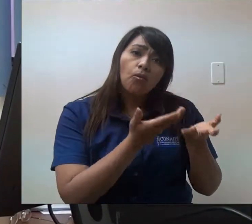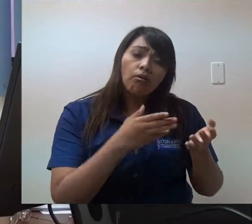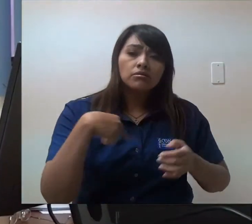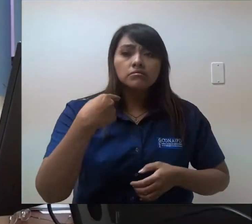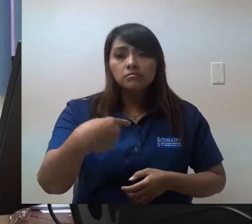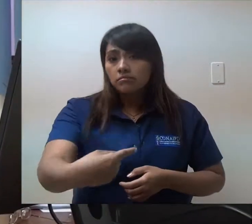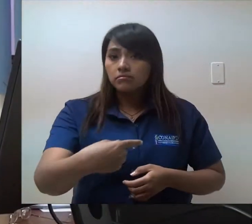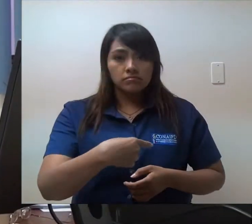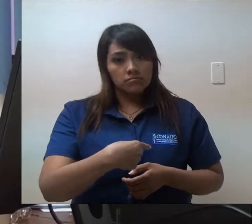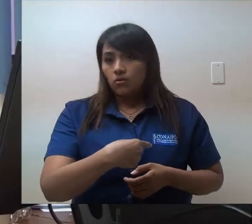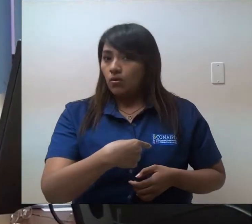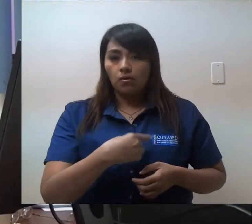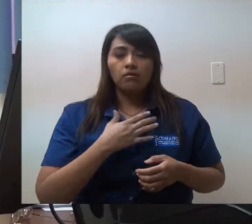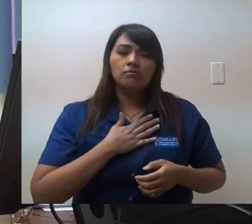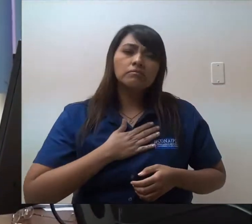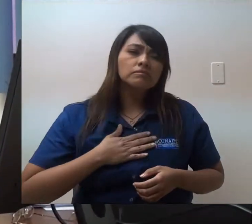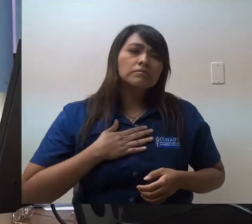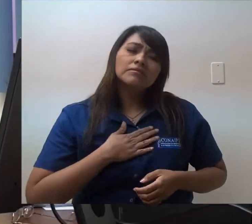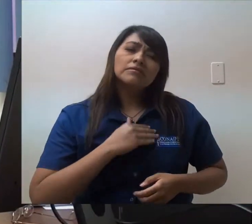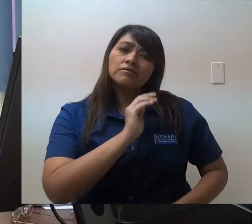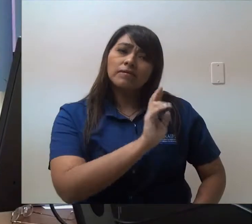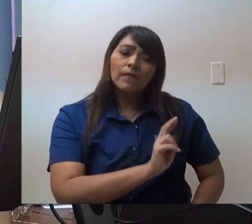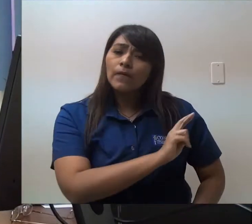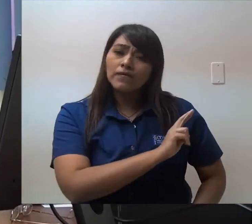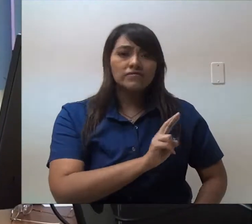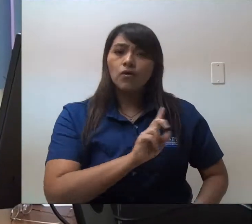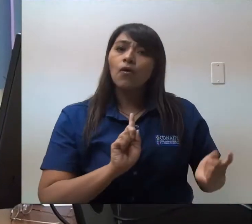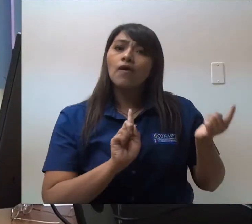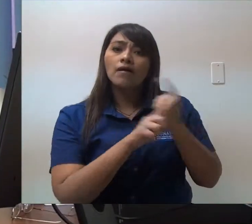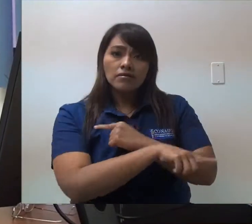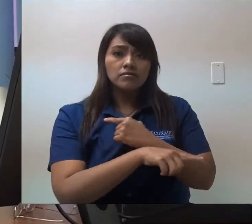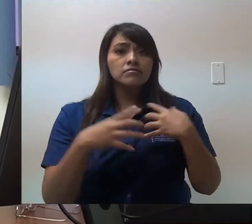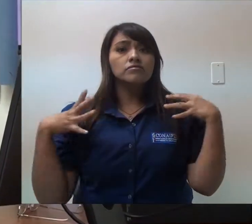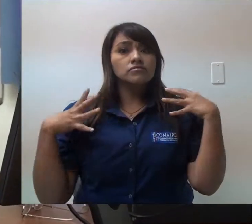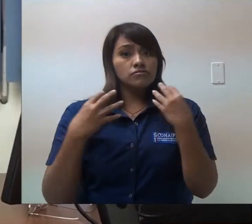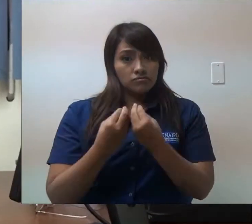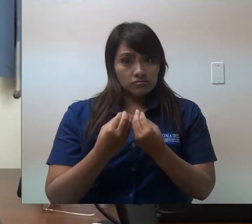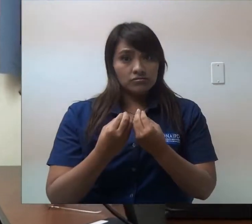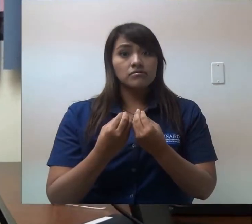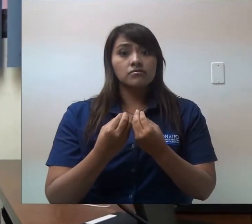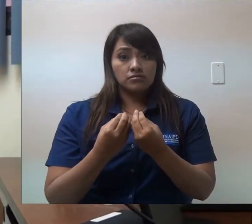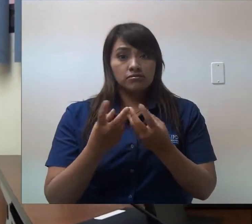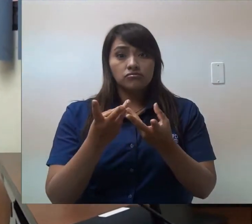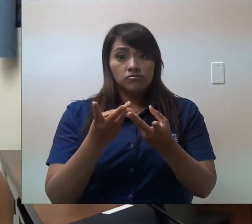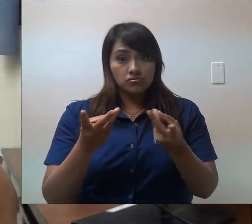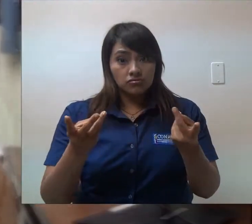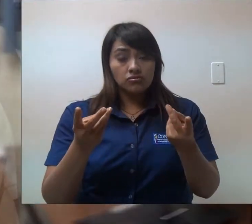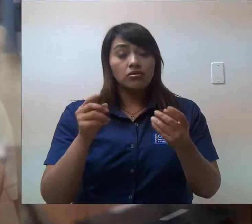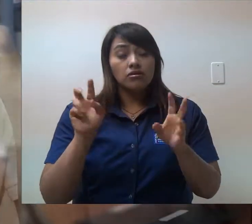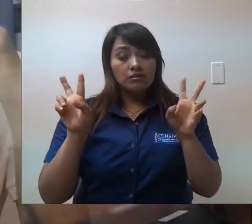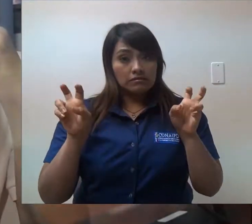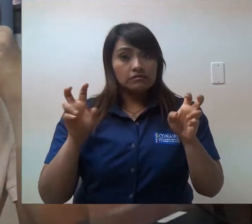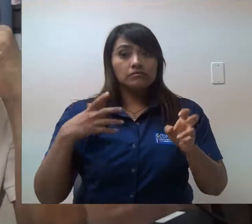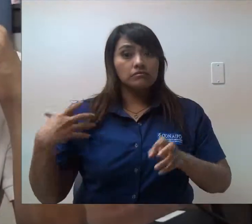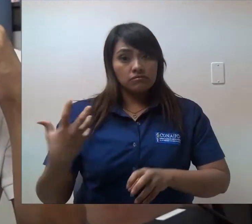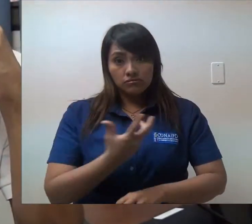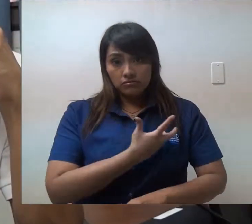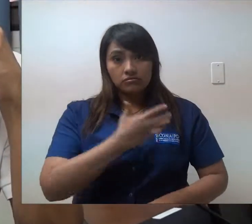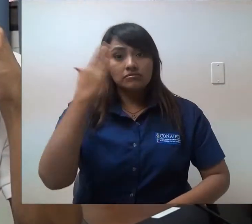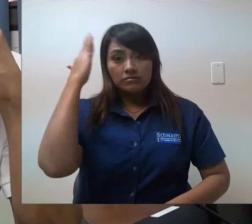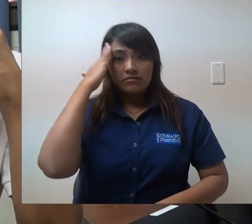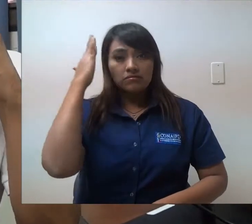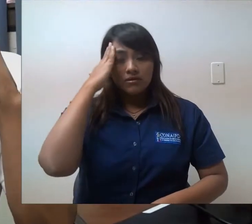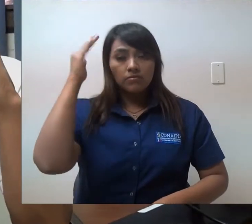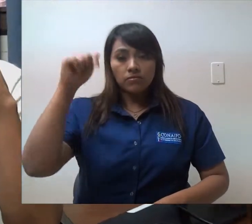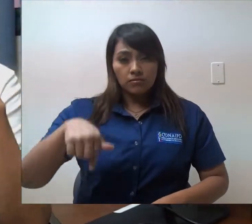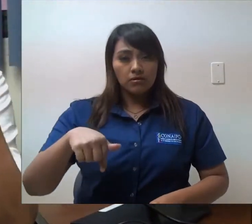asistencialismo más bien de esa connotación de lástima a un enfoque social de derechos creemos